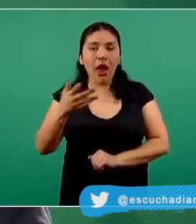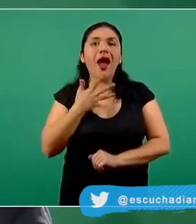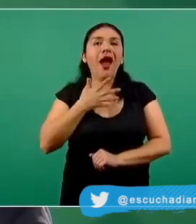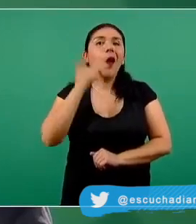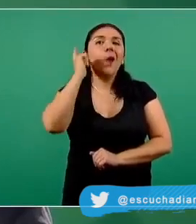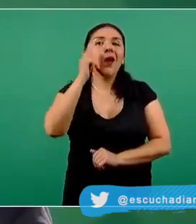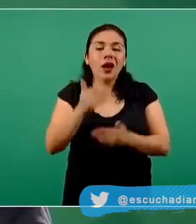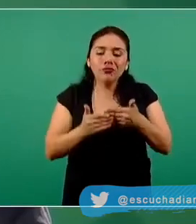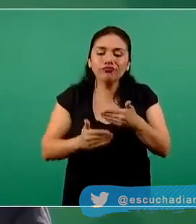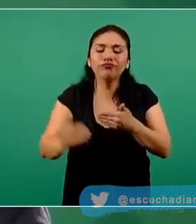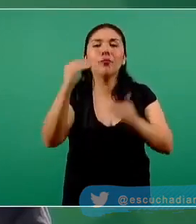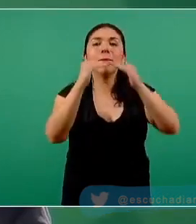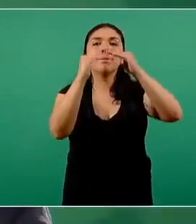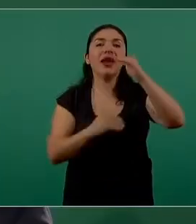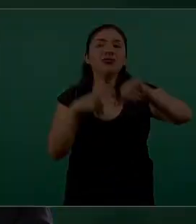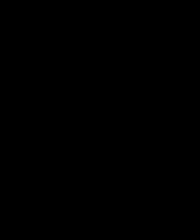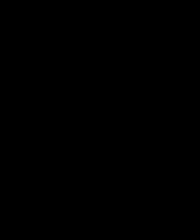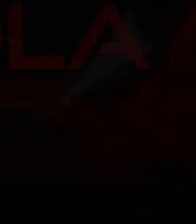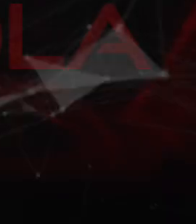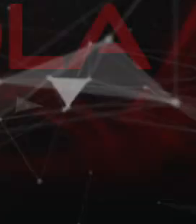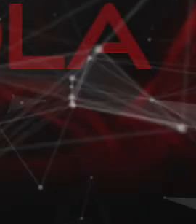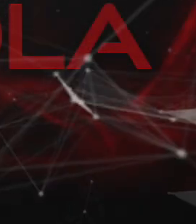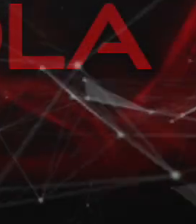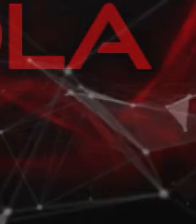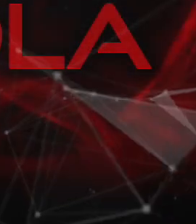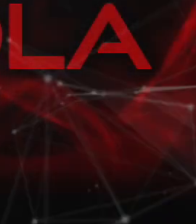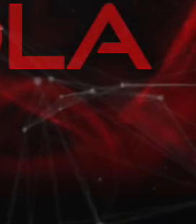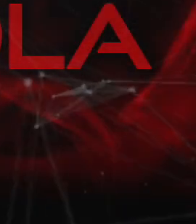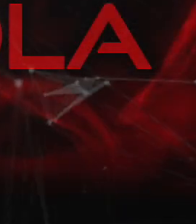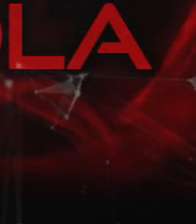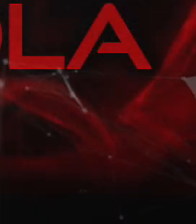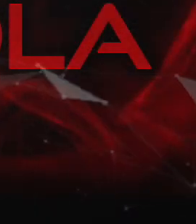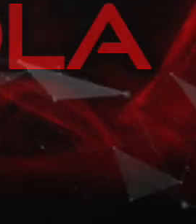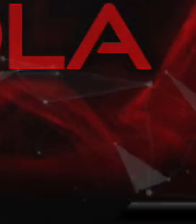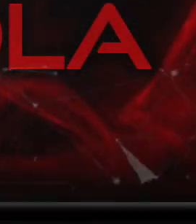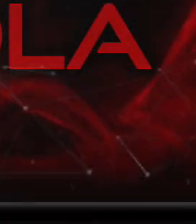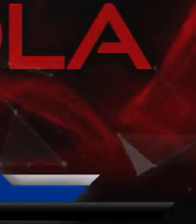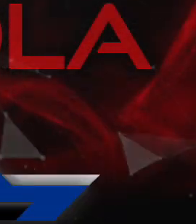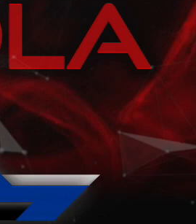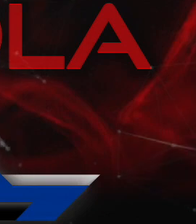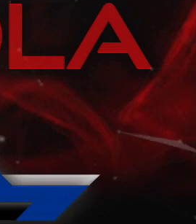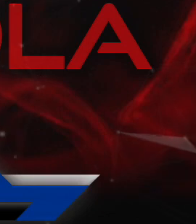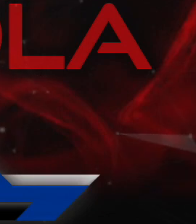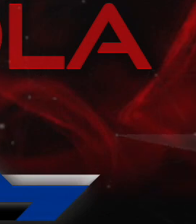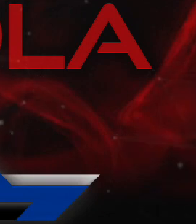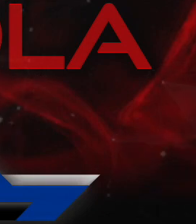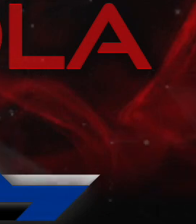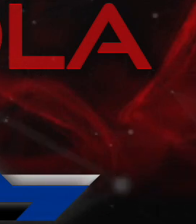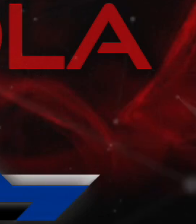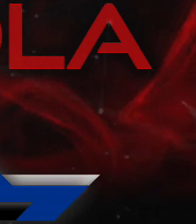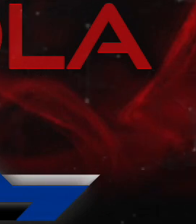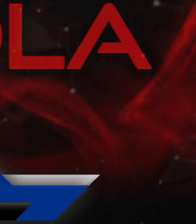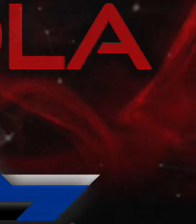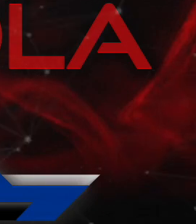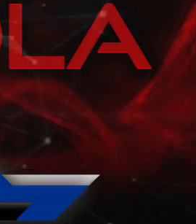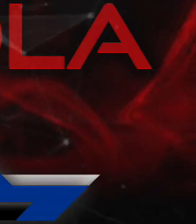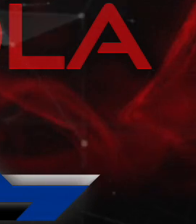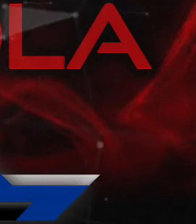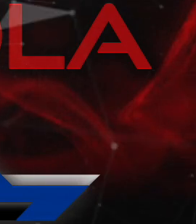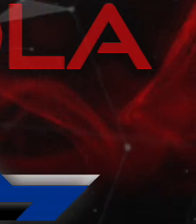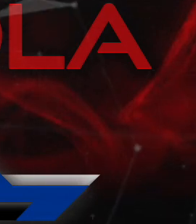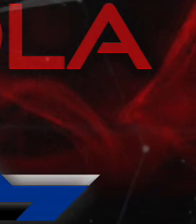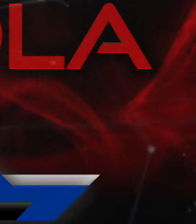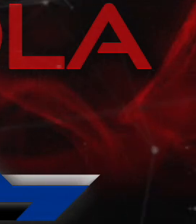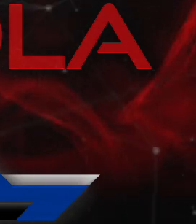disminuyan los contagios y ya estás informado no olvides darle like a este vídeo comparte y